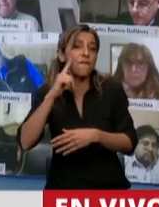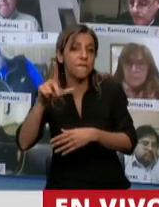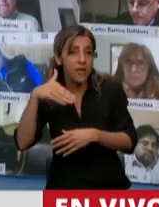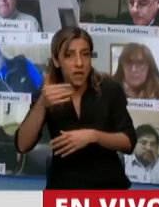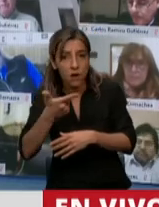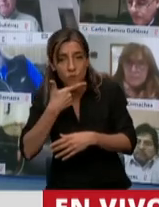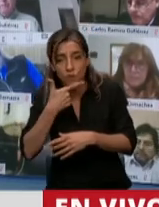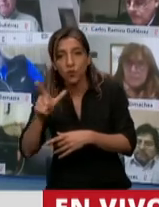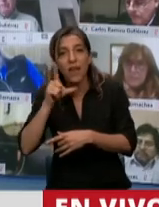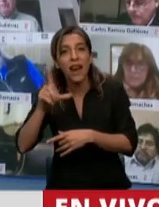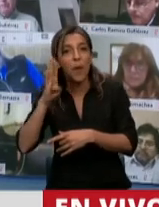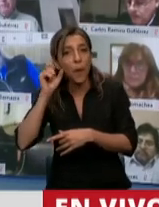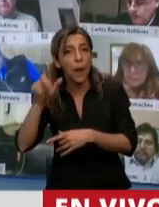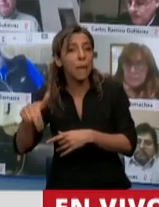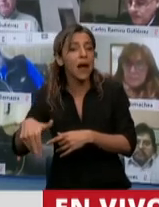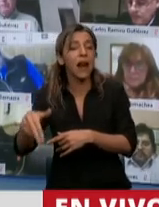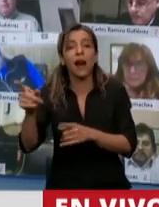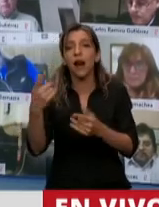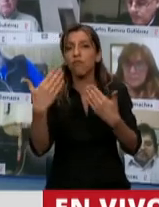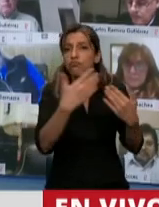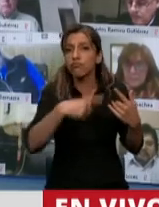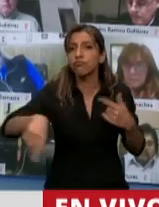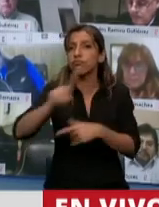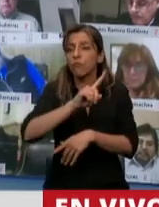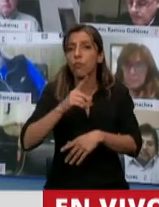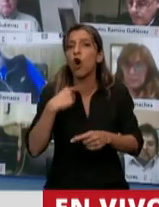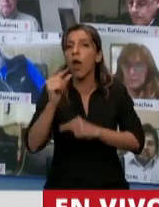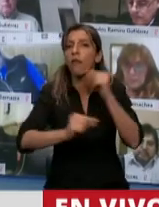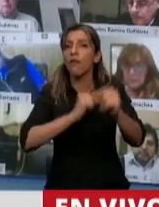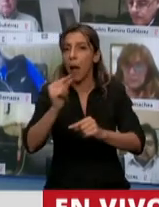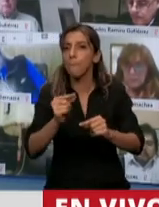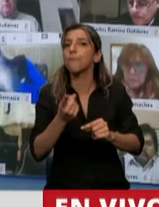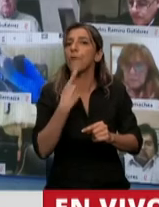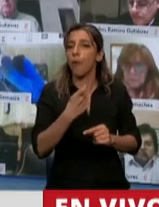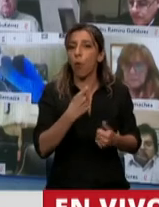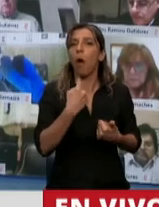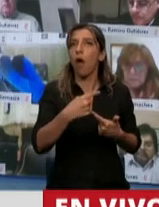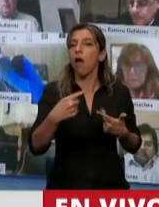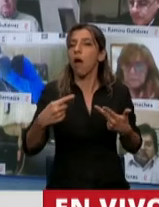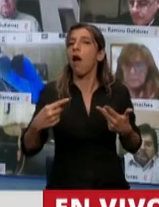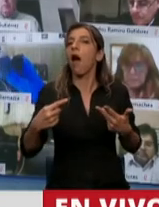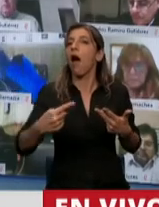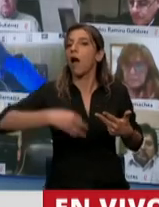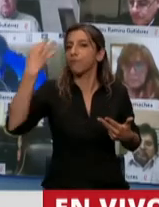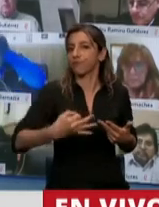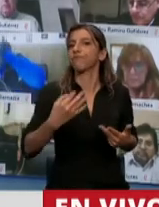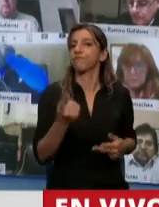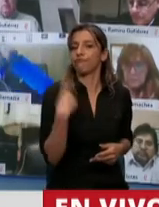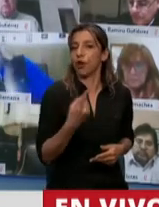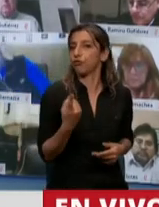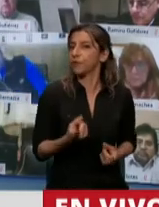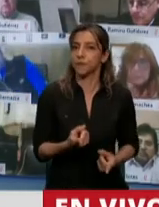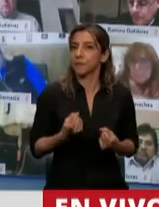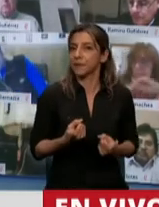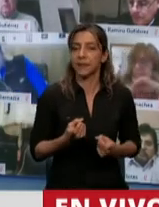nos van permitiendo ver que todo lo que estamos haciendo va a tener destino desde el punto de vista legislativo. Nos queda pendiente